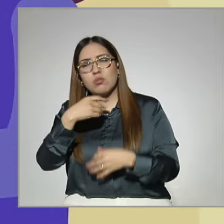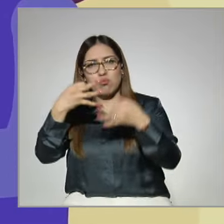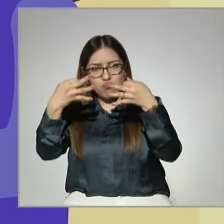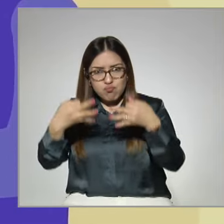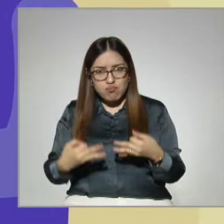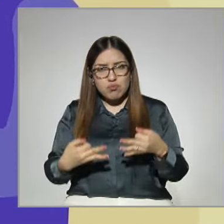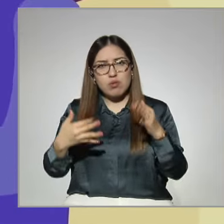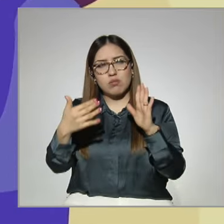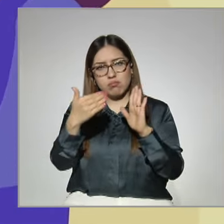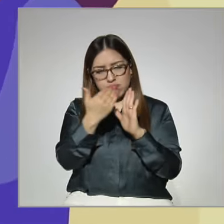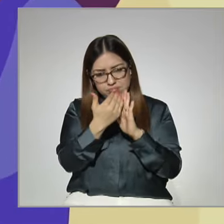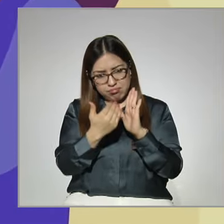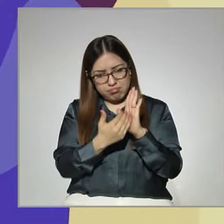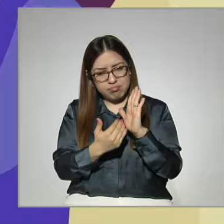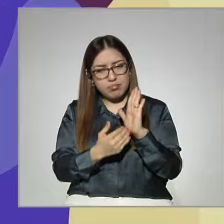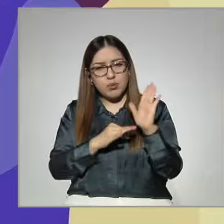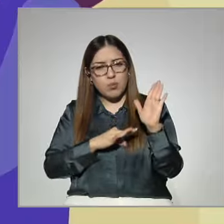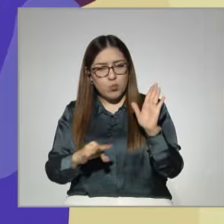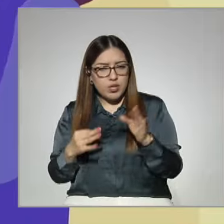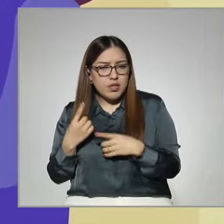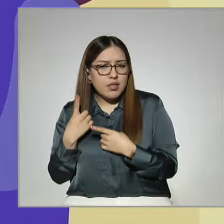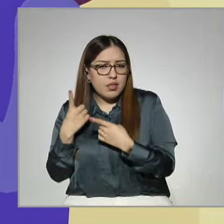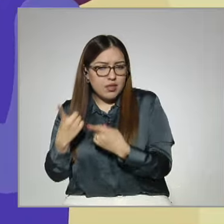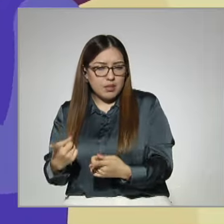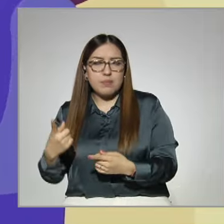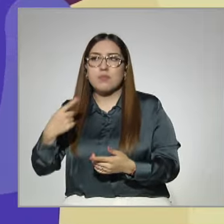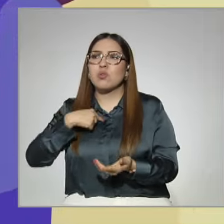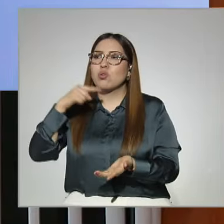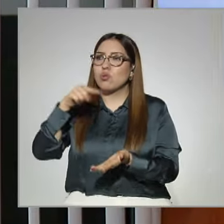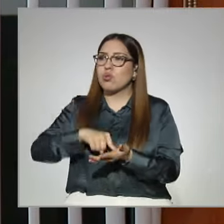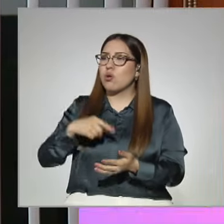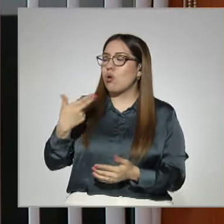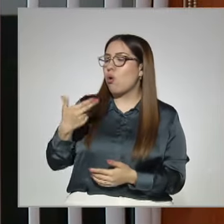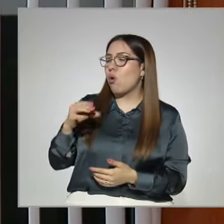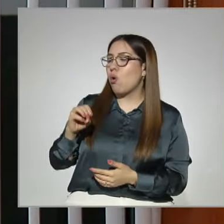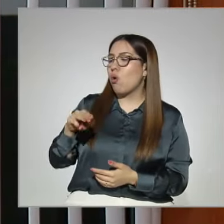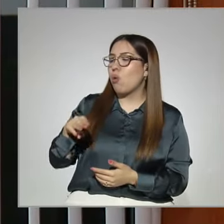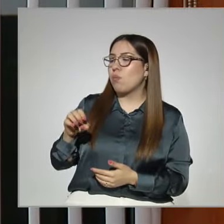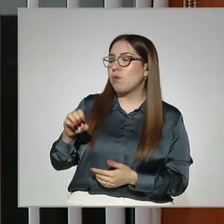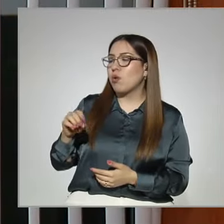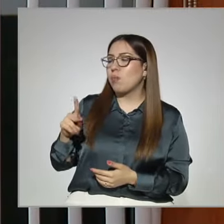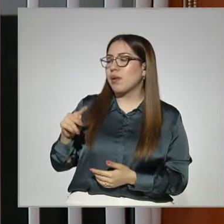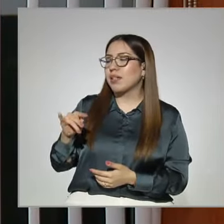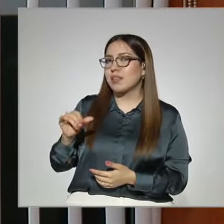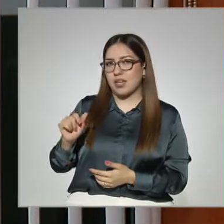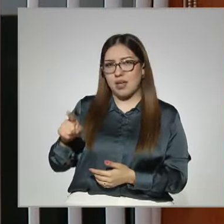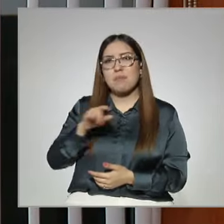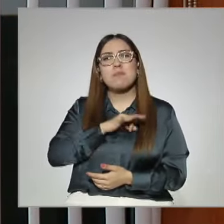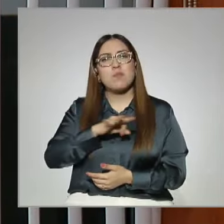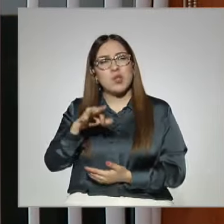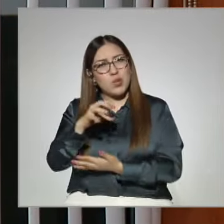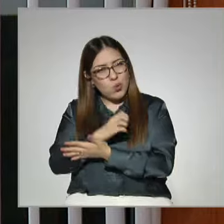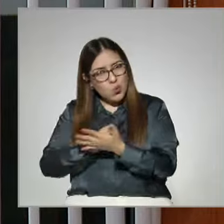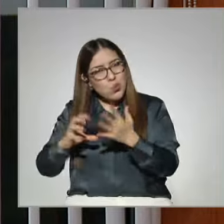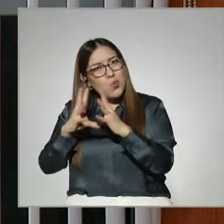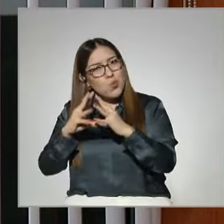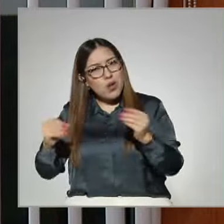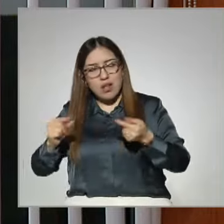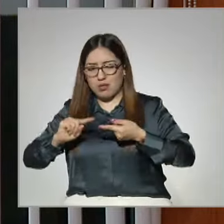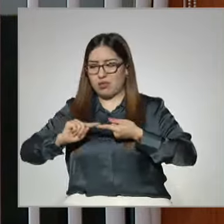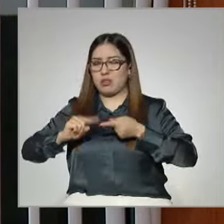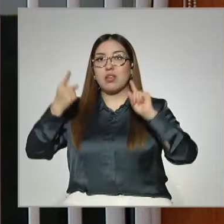que se pueden dar. Yo considero que la homeopatía sí puede curar las alergias